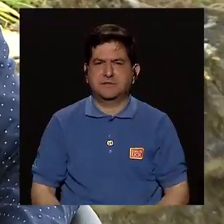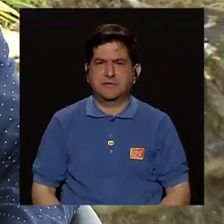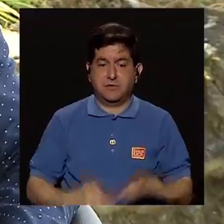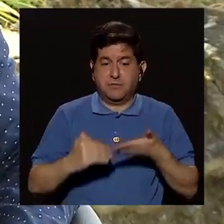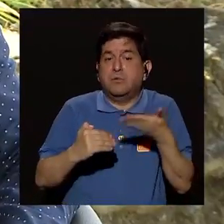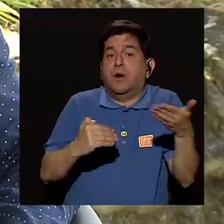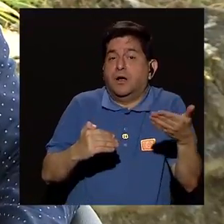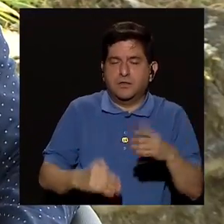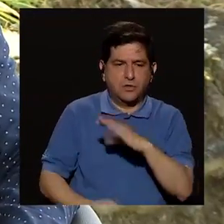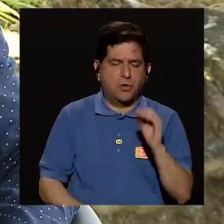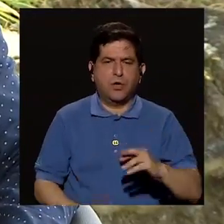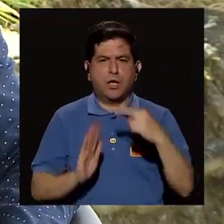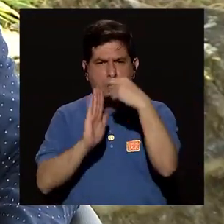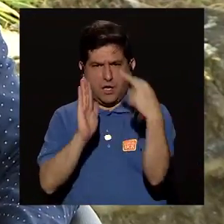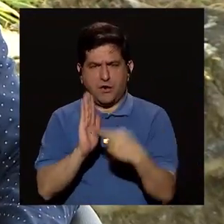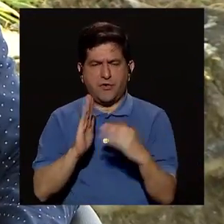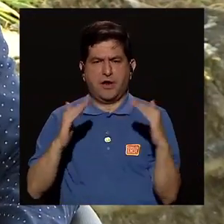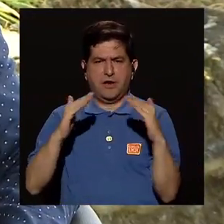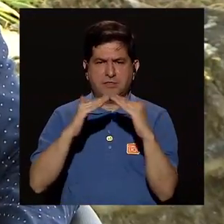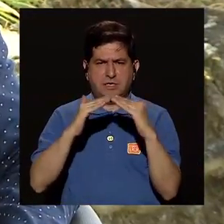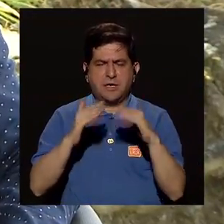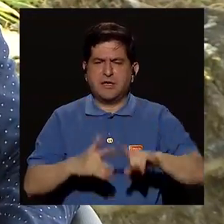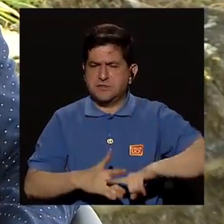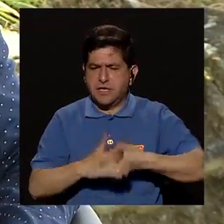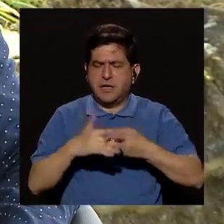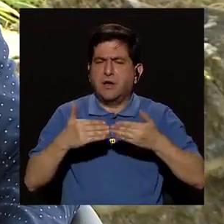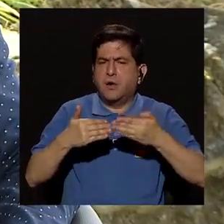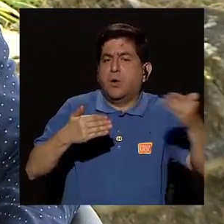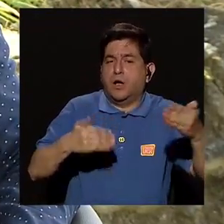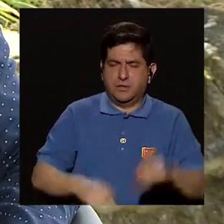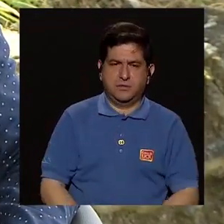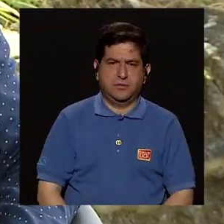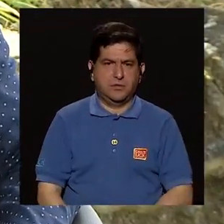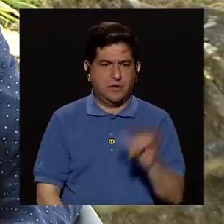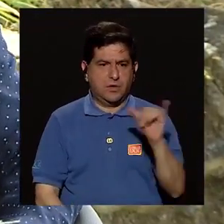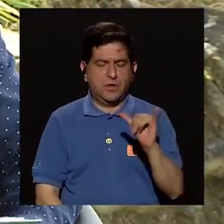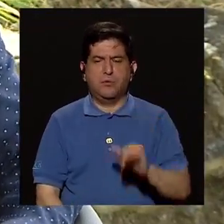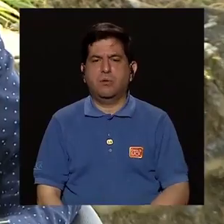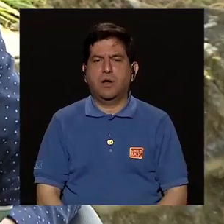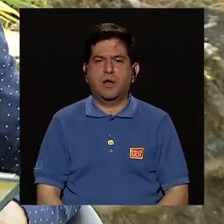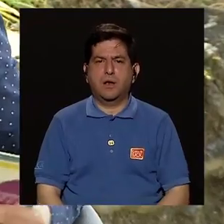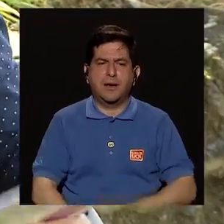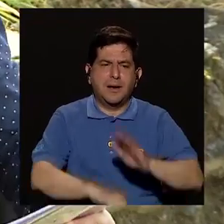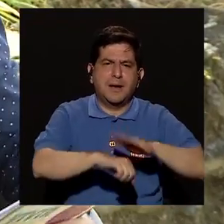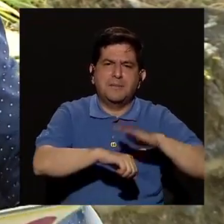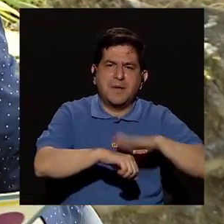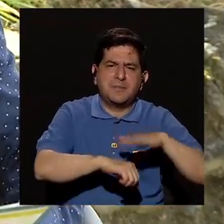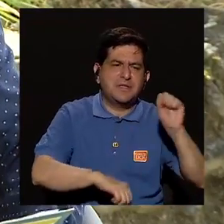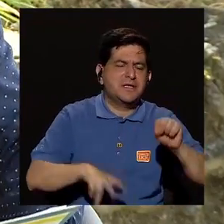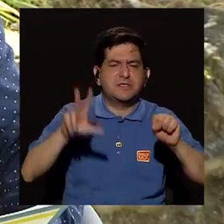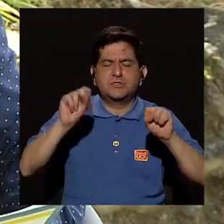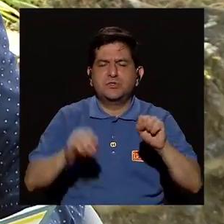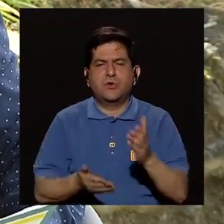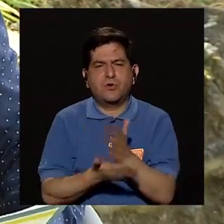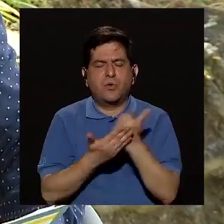y a poner las reglas en la casa y cuándo permitirlas o no permitir ciertas actitudes o